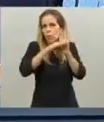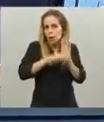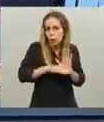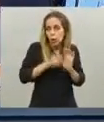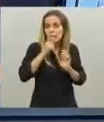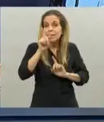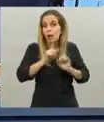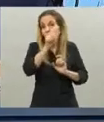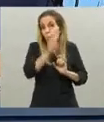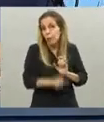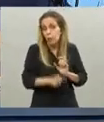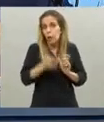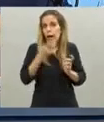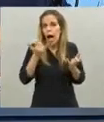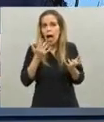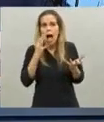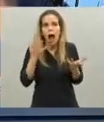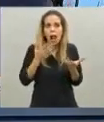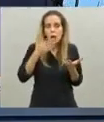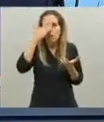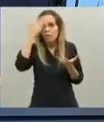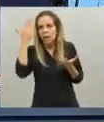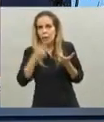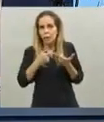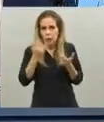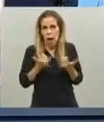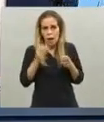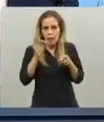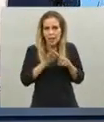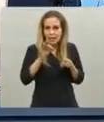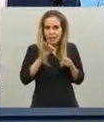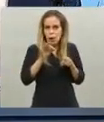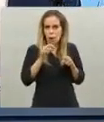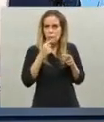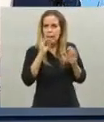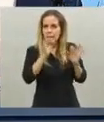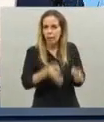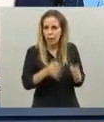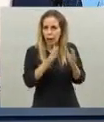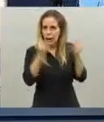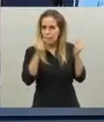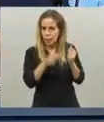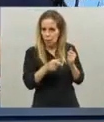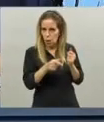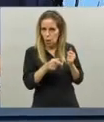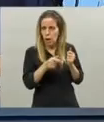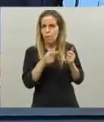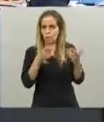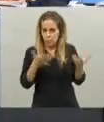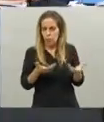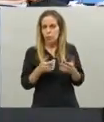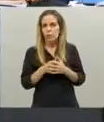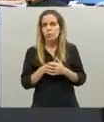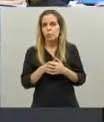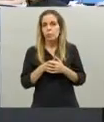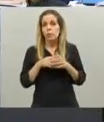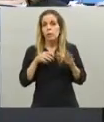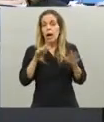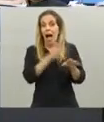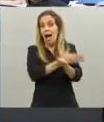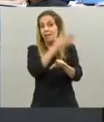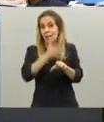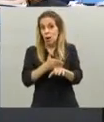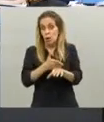síntoma y que indica que hay que testear lo estamos testeando a todos los que hay que testear y estamos haciéndolo activamente yéndolos a buscar hemos hecho